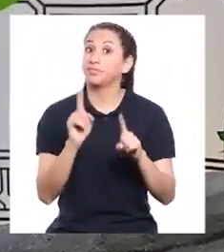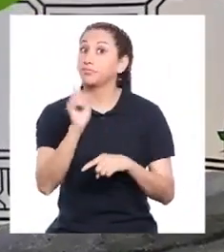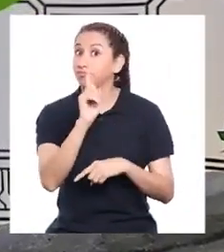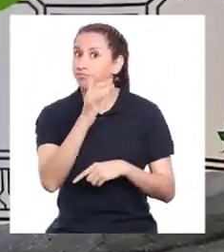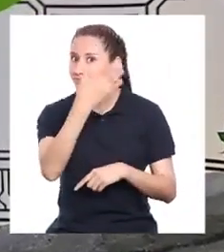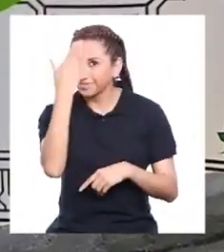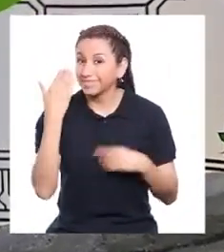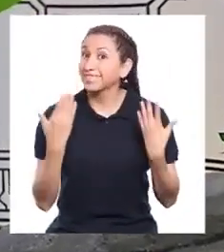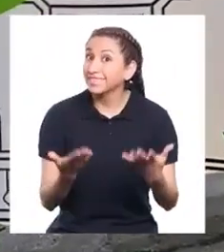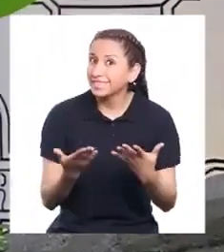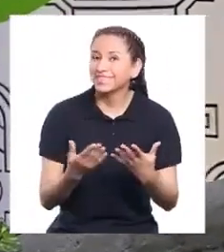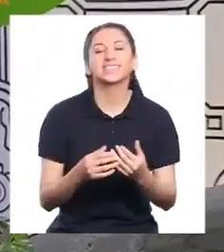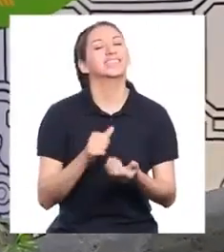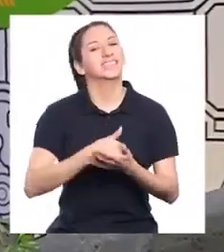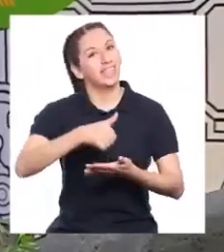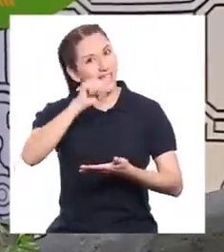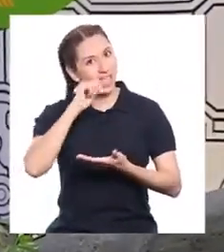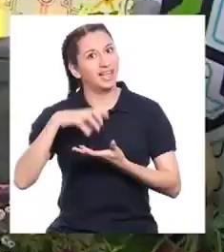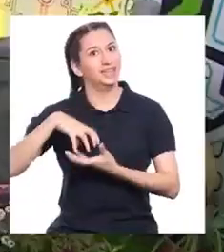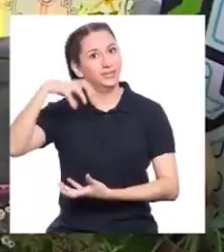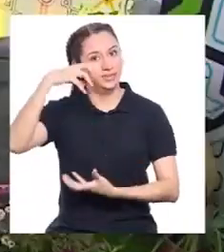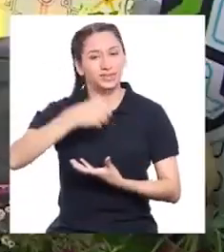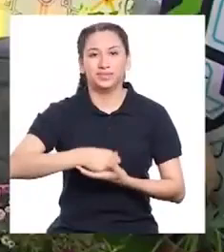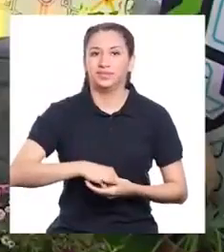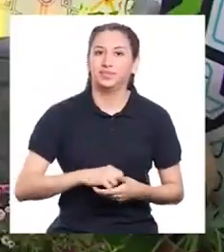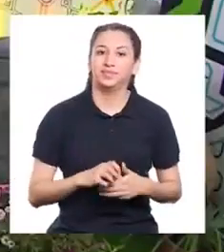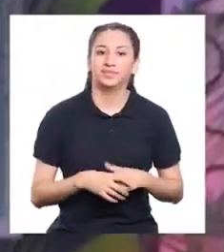Pero no olvidemos tomar agua. Ajá.